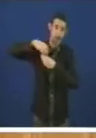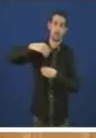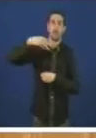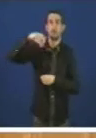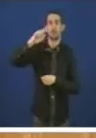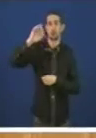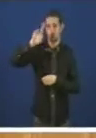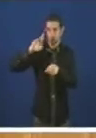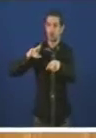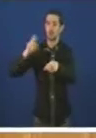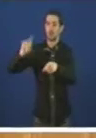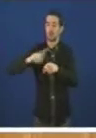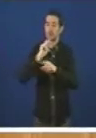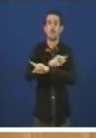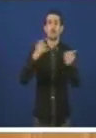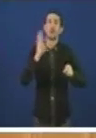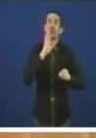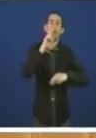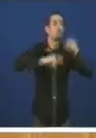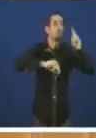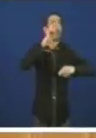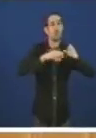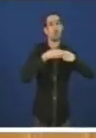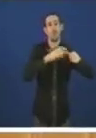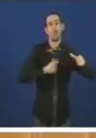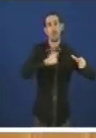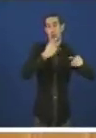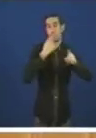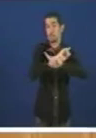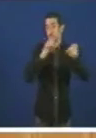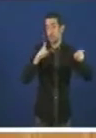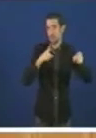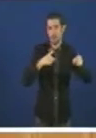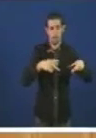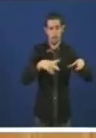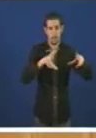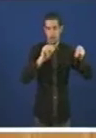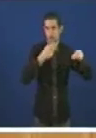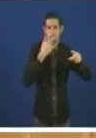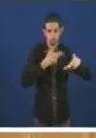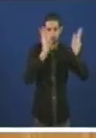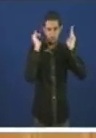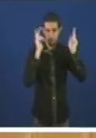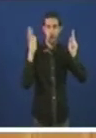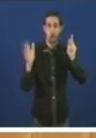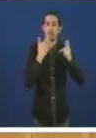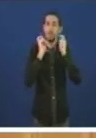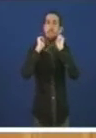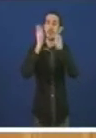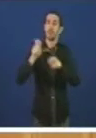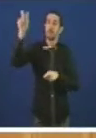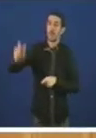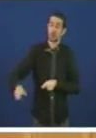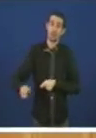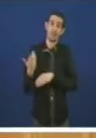levantamento do veto que impida construcción civil nos asteleros e ademais a designar un representante da Xunta no